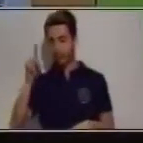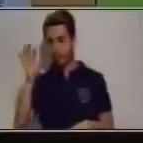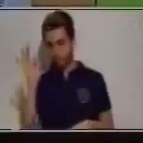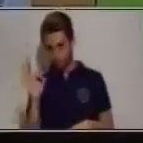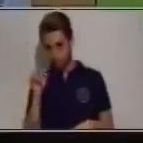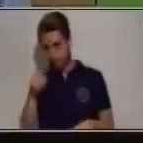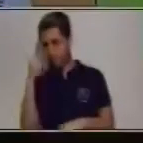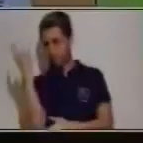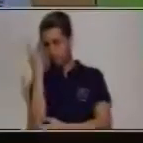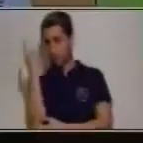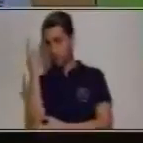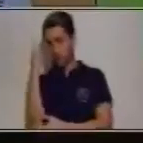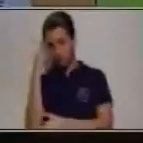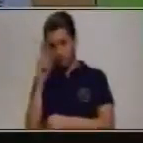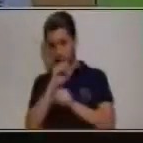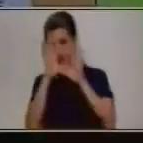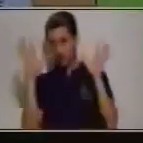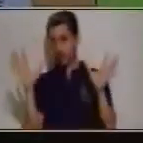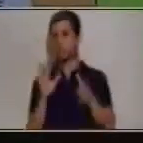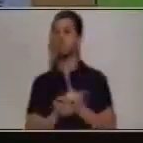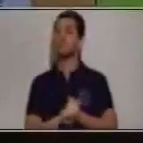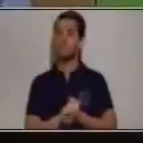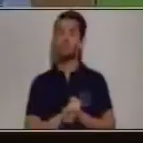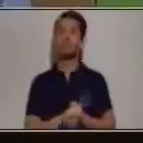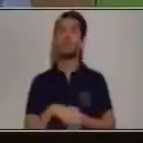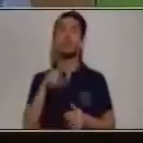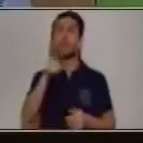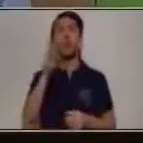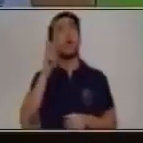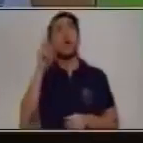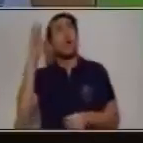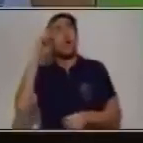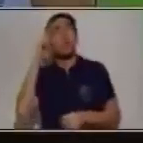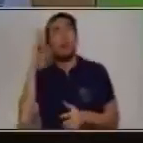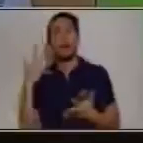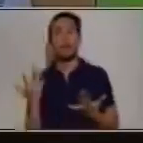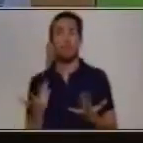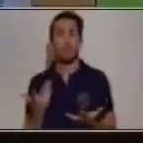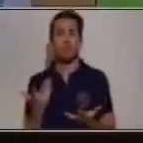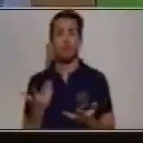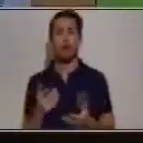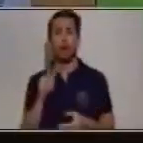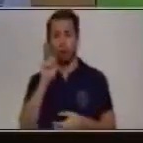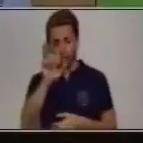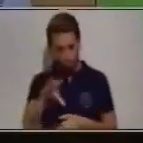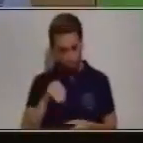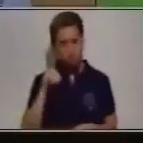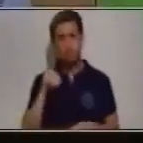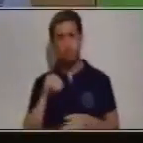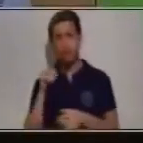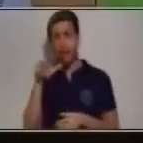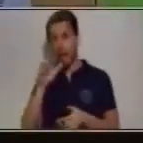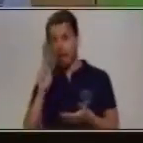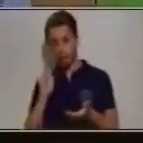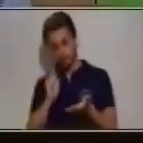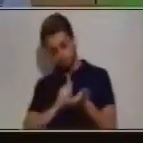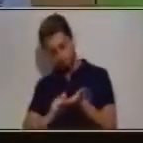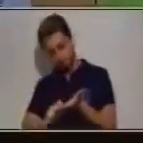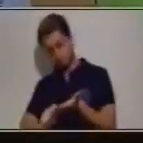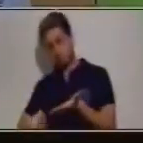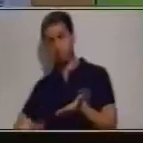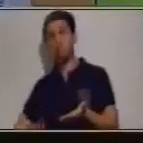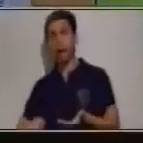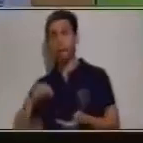Tú lo tienes que tener claro ahí en casita. Así que, si tú no te recordabas, agarrar el lápiz y anotarlo. Minuendo